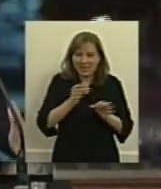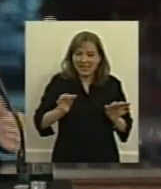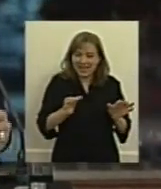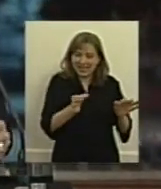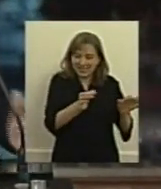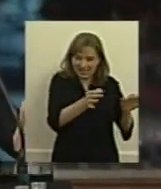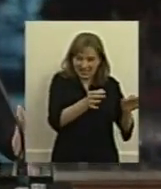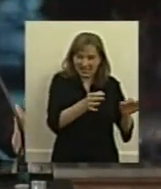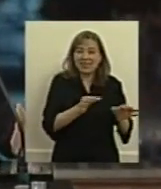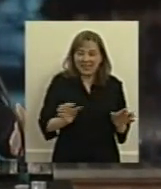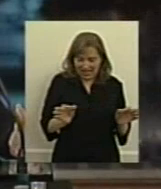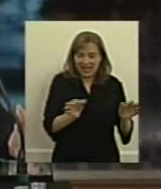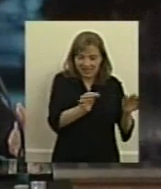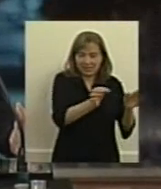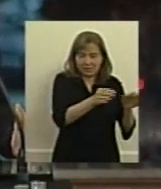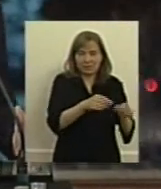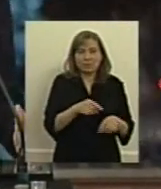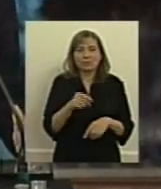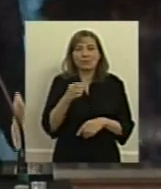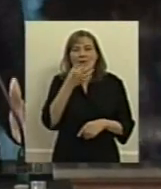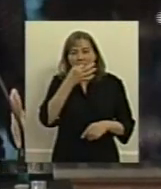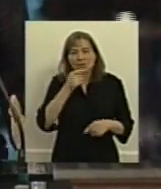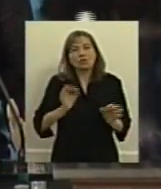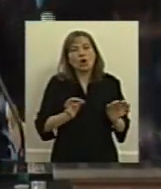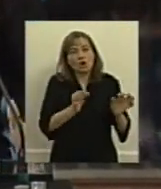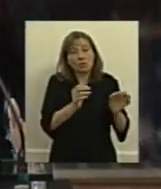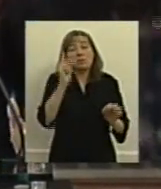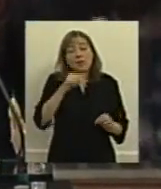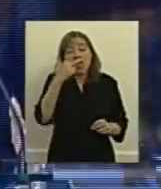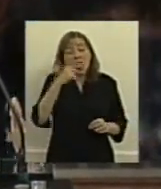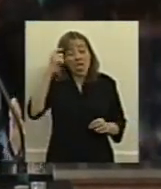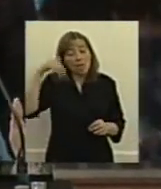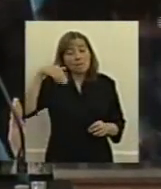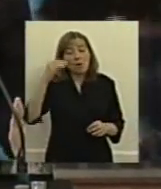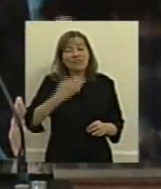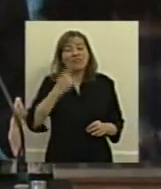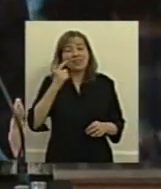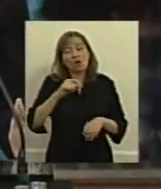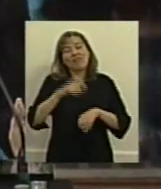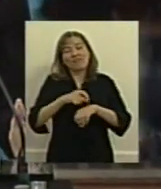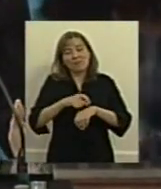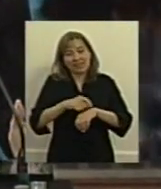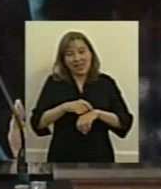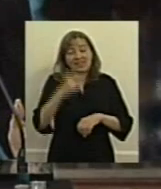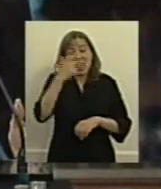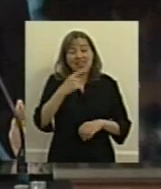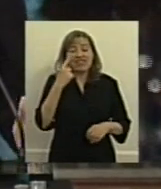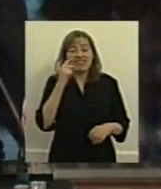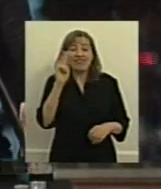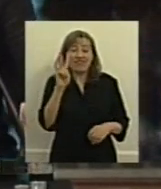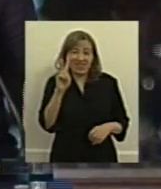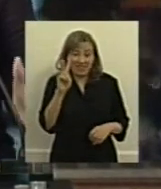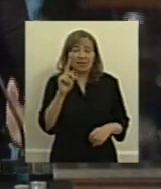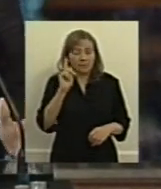con esa enfermedad terrible que es el cáncer para los hemofílicos y también para los enfermos de hb y sida